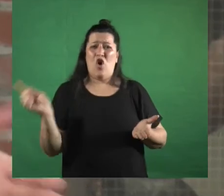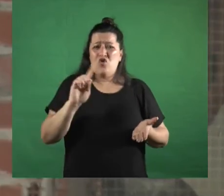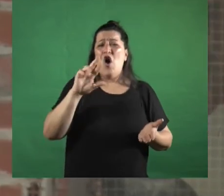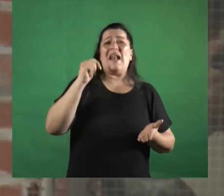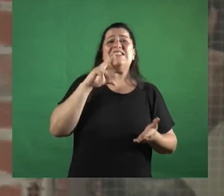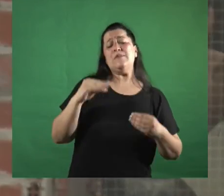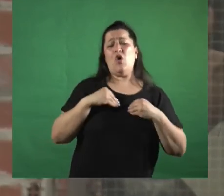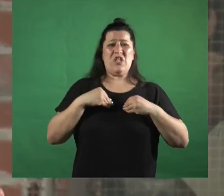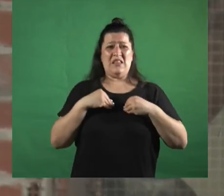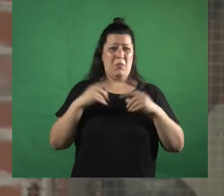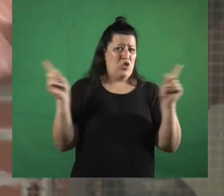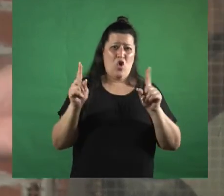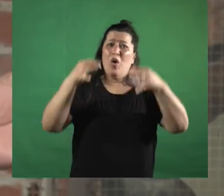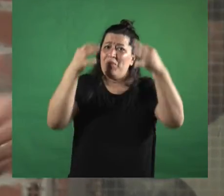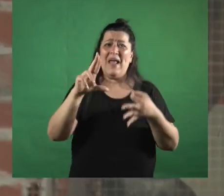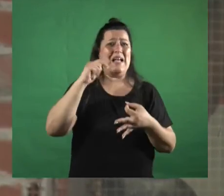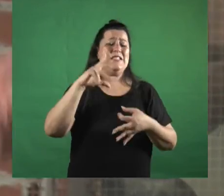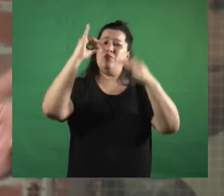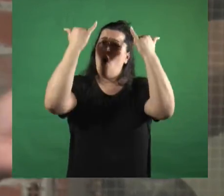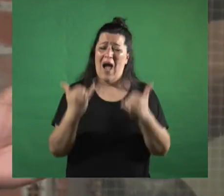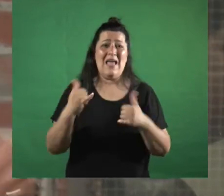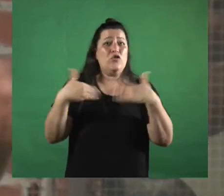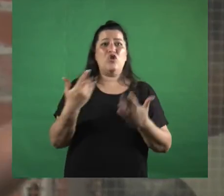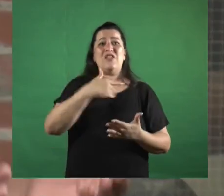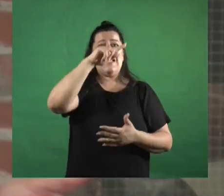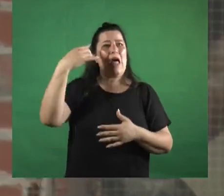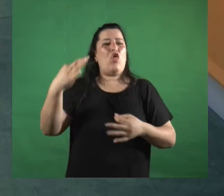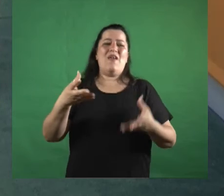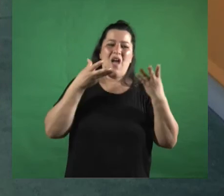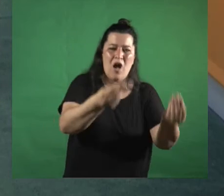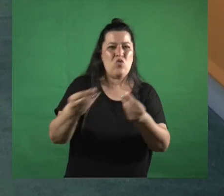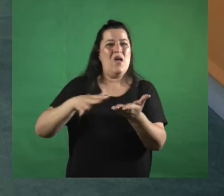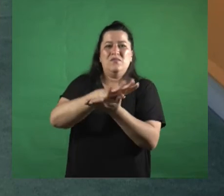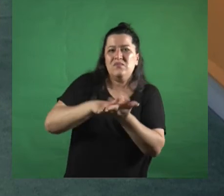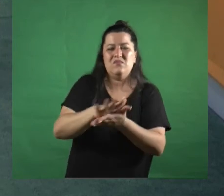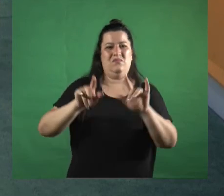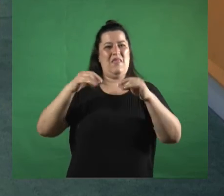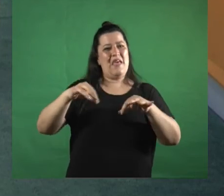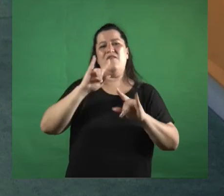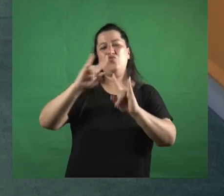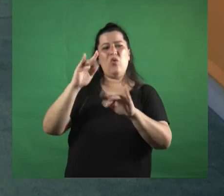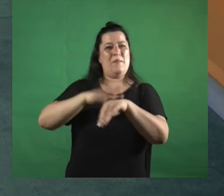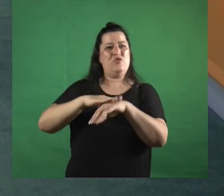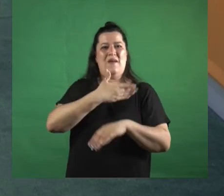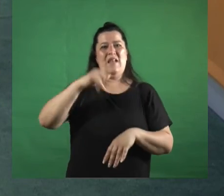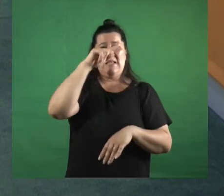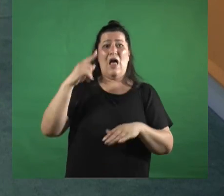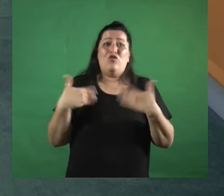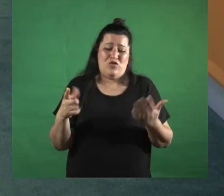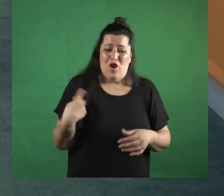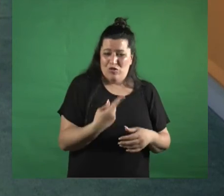sensación el racismo es un hecho y el estado tiene que ponerse al frente de ese hecho y repararlo y esto es lo que estás haciendo o estamos haciendo